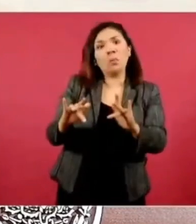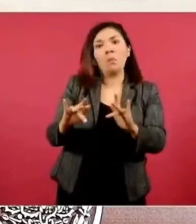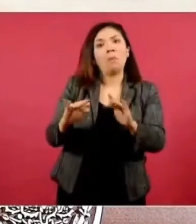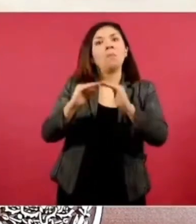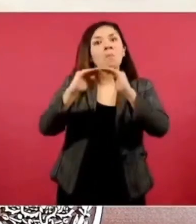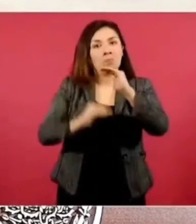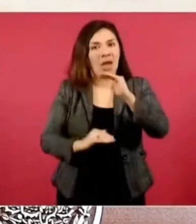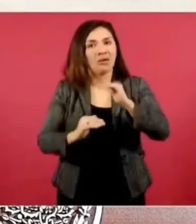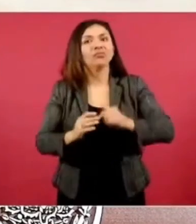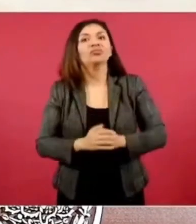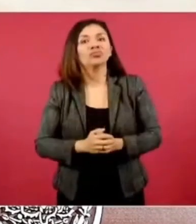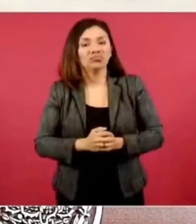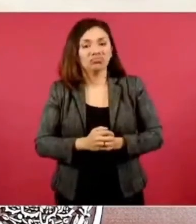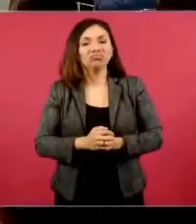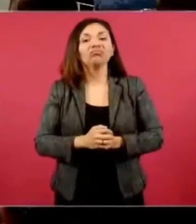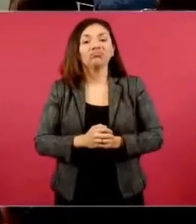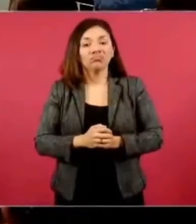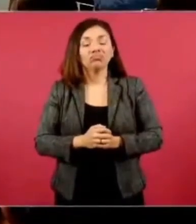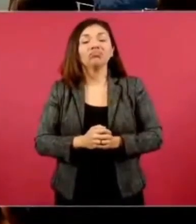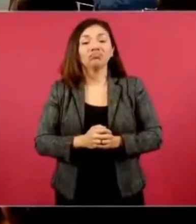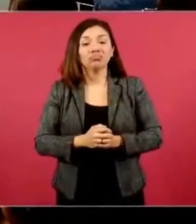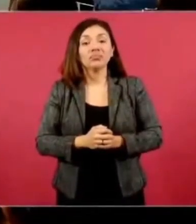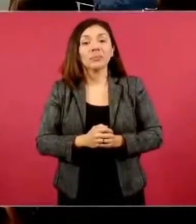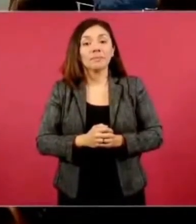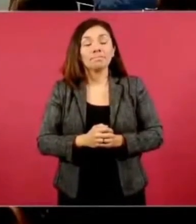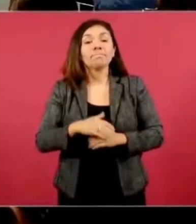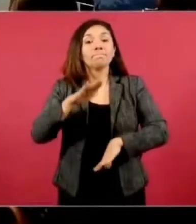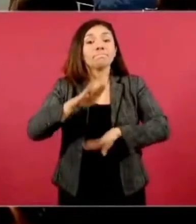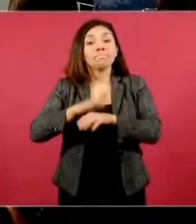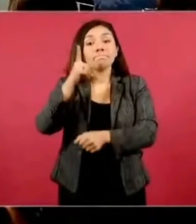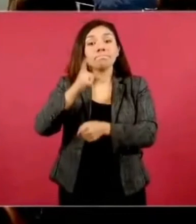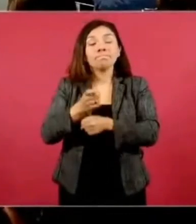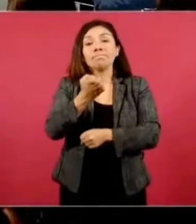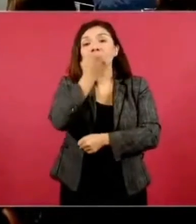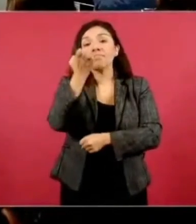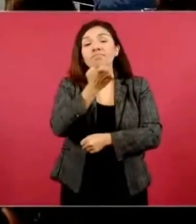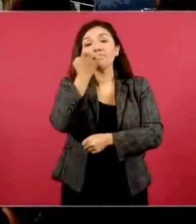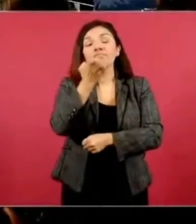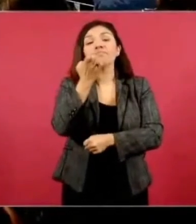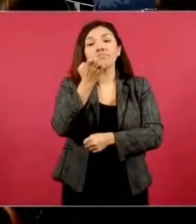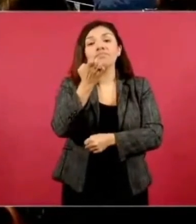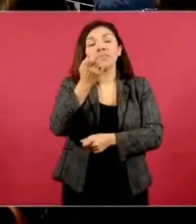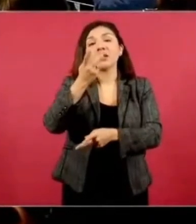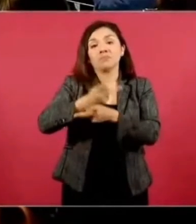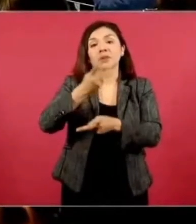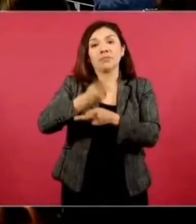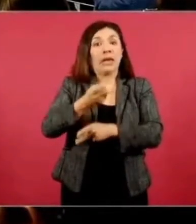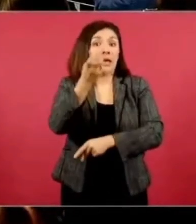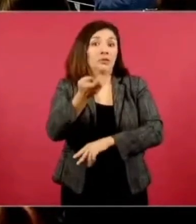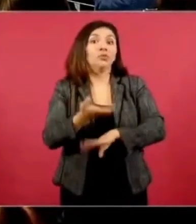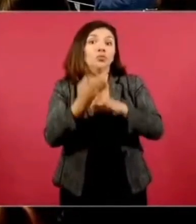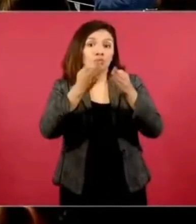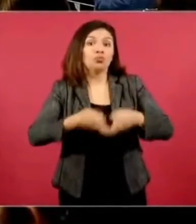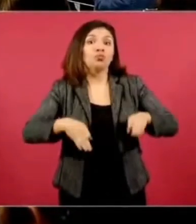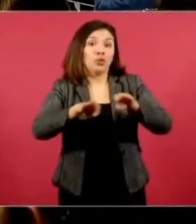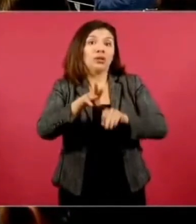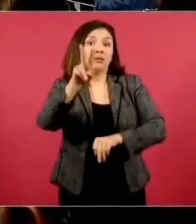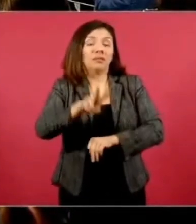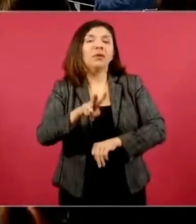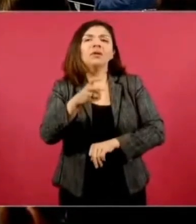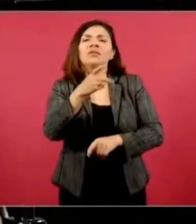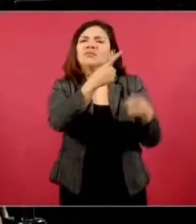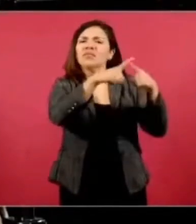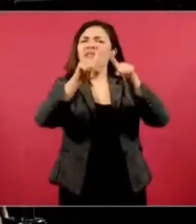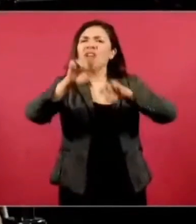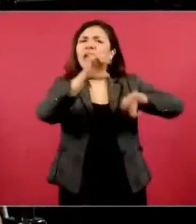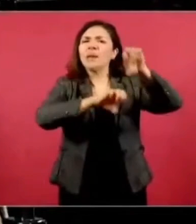donde más hemos avanzado, es en el nivel medio superior. Bueno, definitivamente muy importante, ¿no? Porque muchas empresas